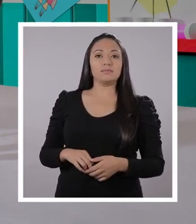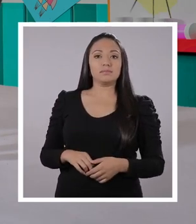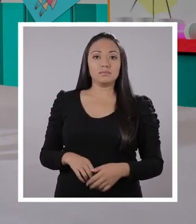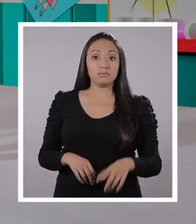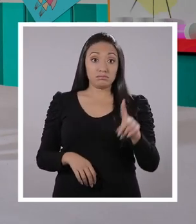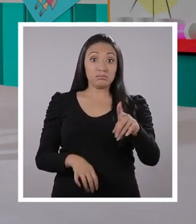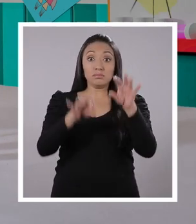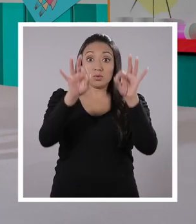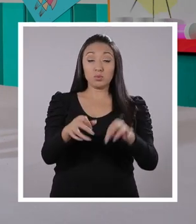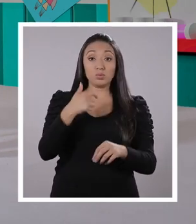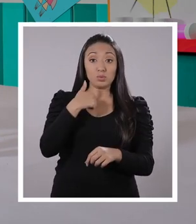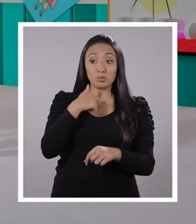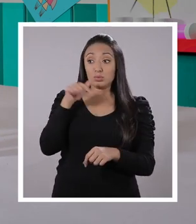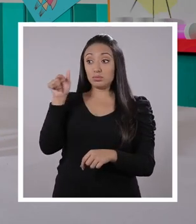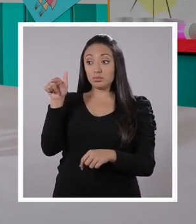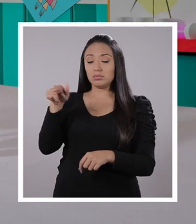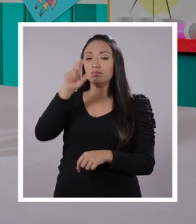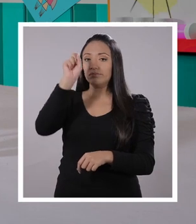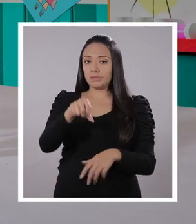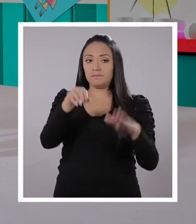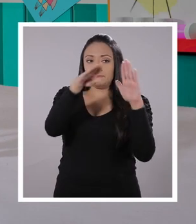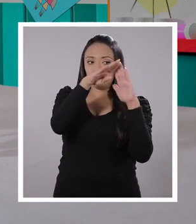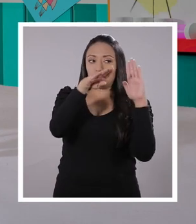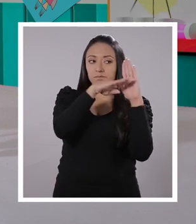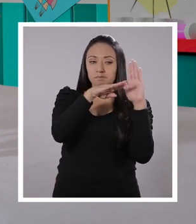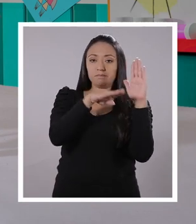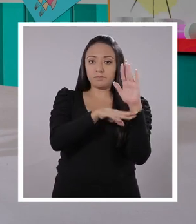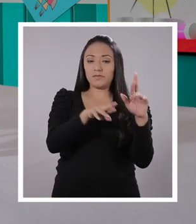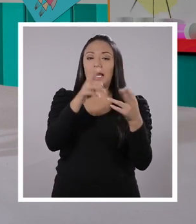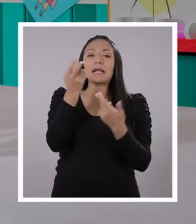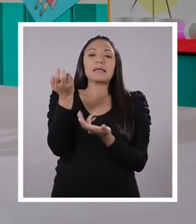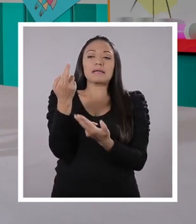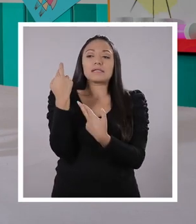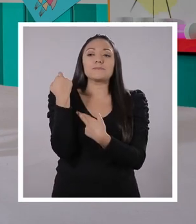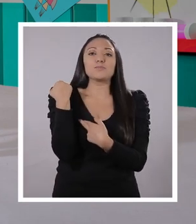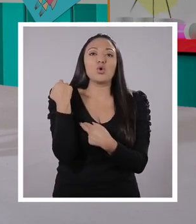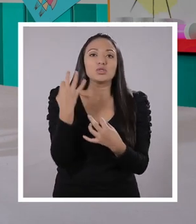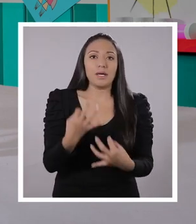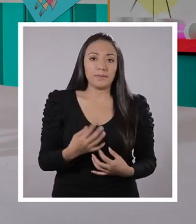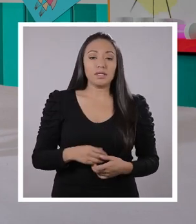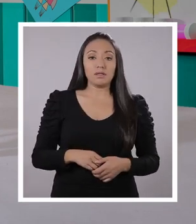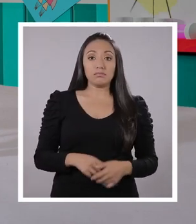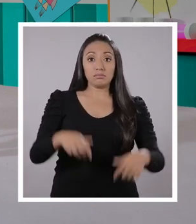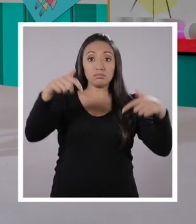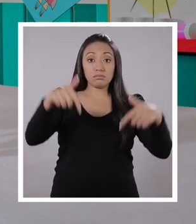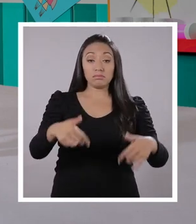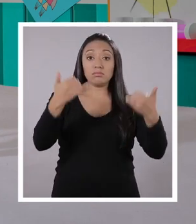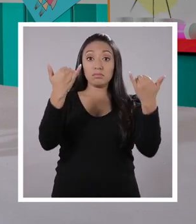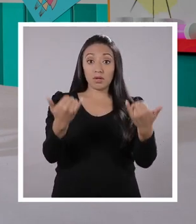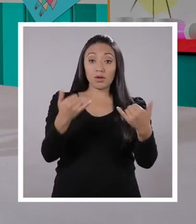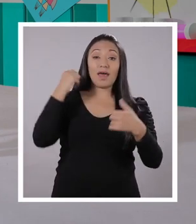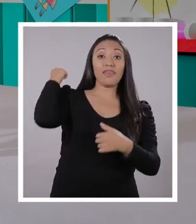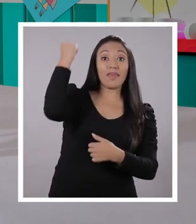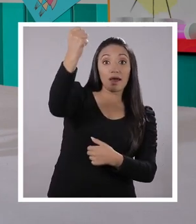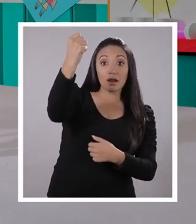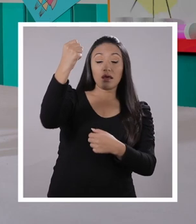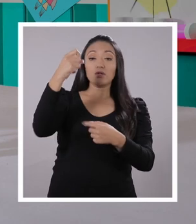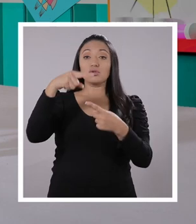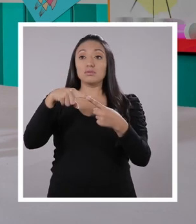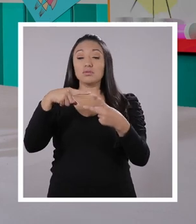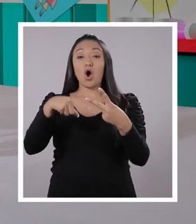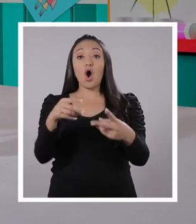eso estaba haciendo profe, una lista de responsabilidades que debemos cumplir. Porque justo el día de hoy vamos a hablar de eso. Derechos y